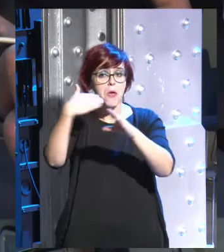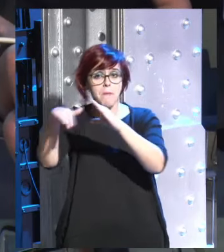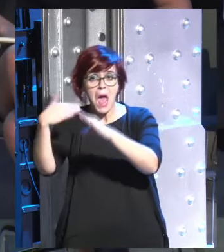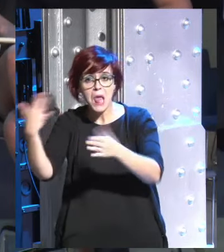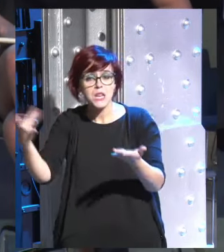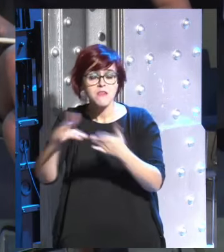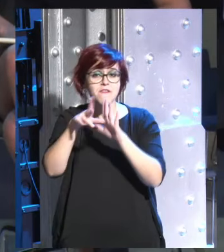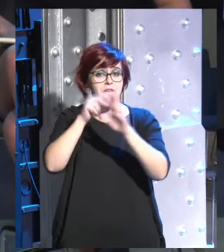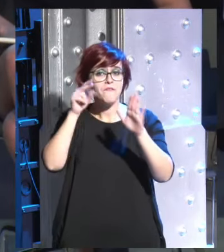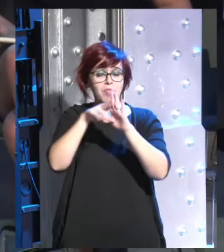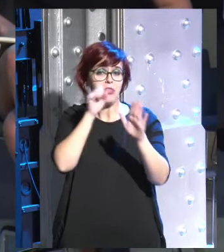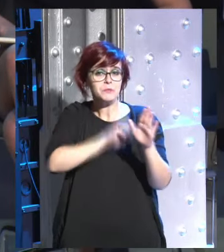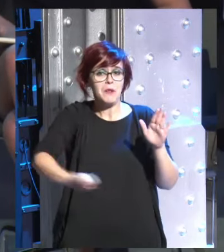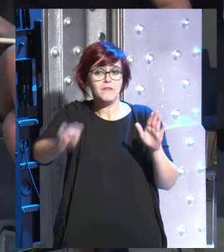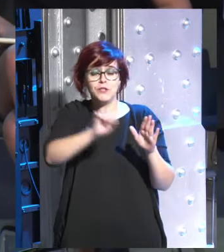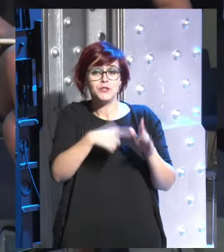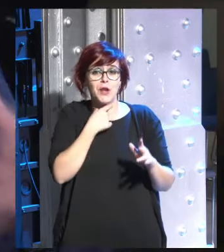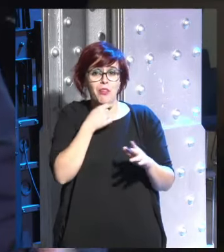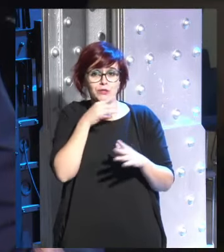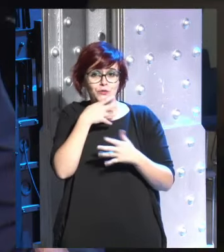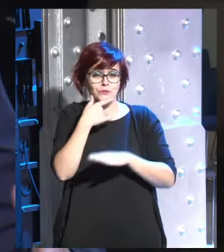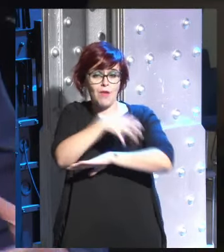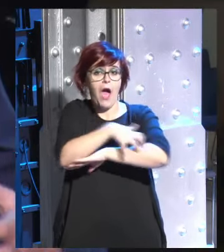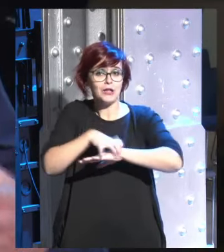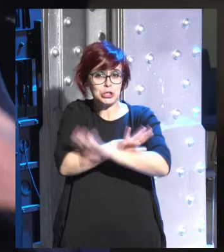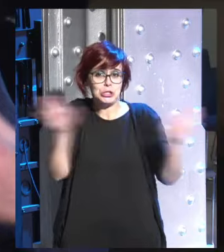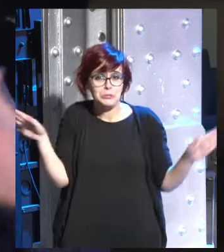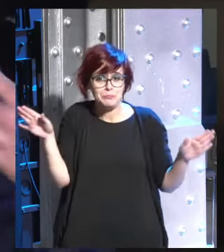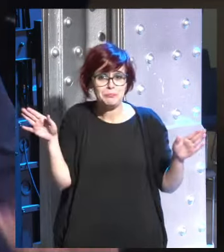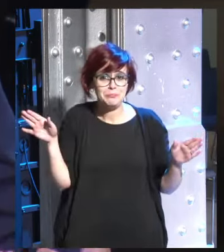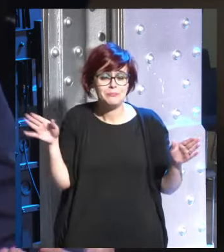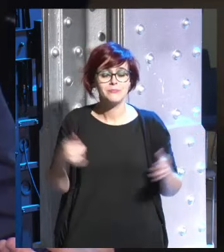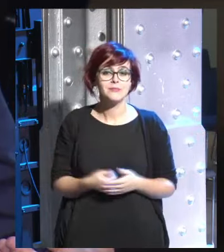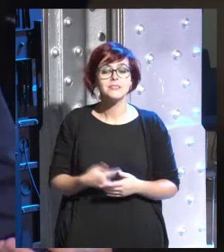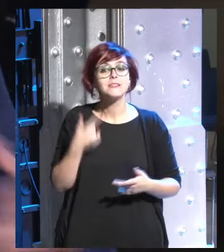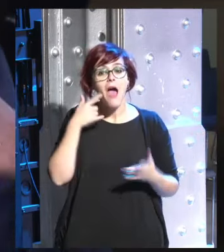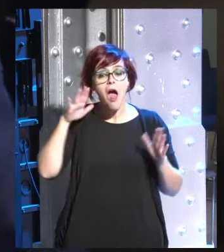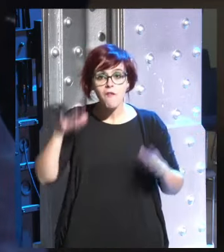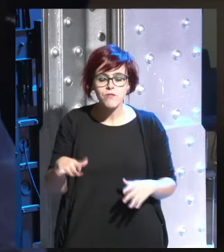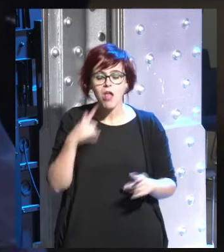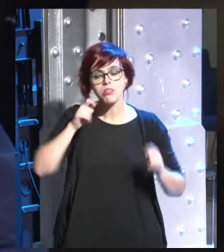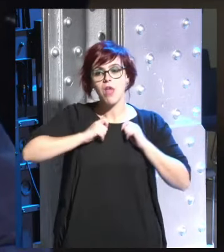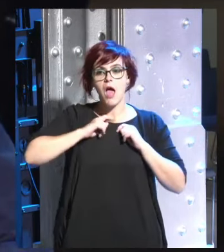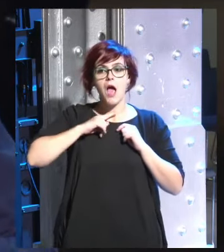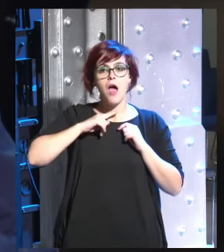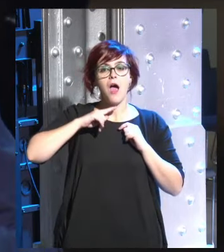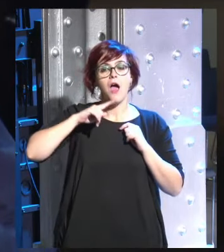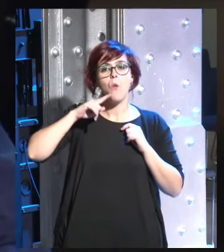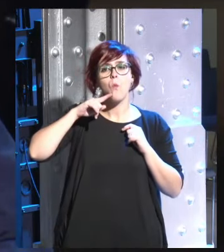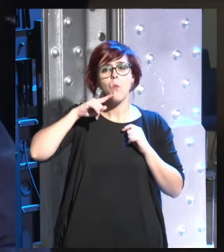electrónicos y de vídeos estupendísimos y muy graciosos de gatos y eso da como resultado